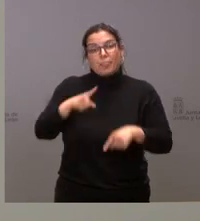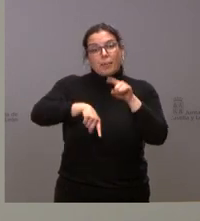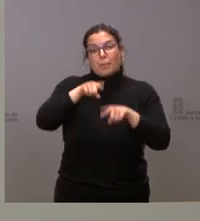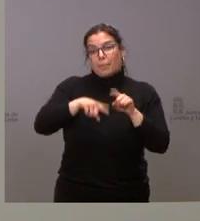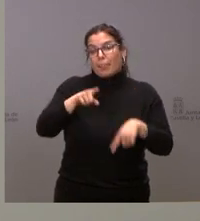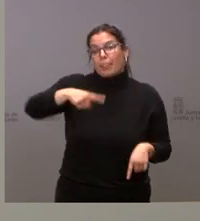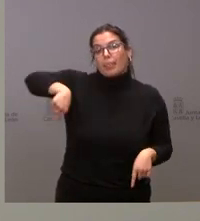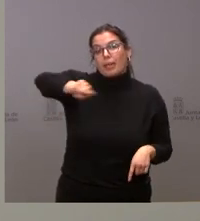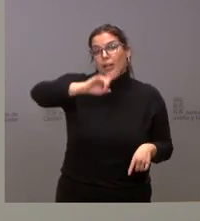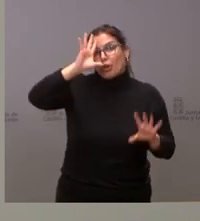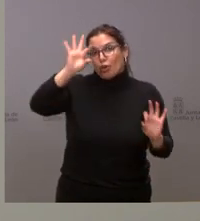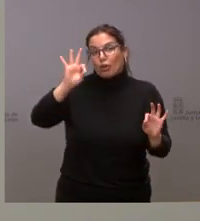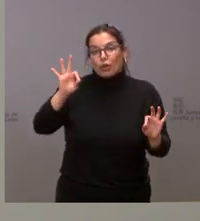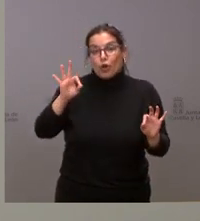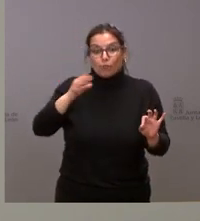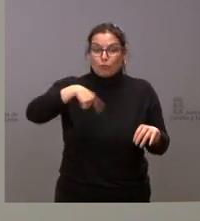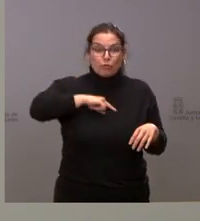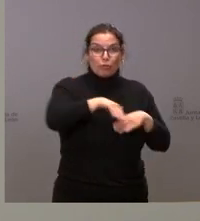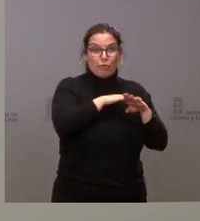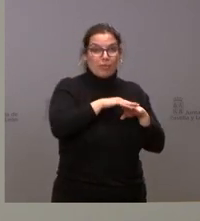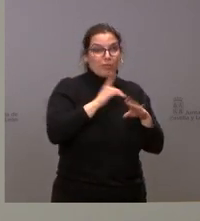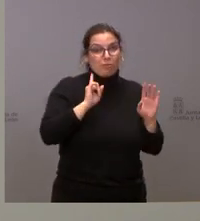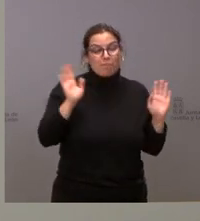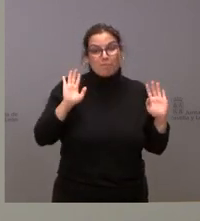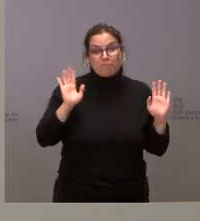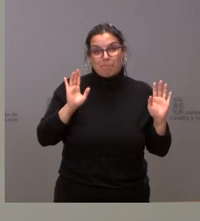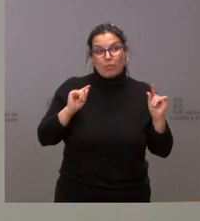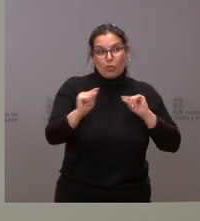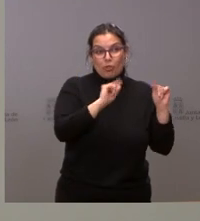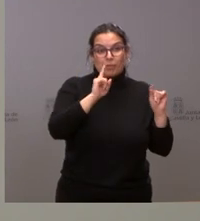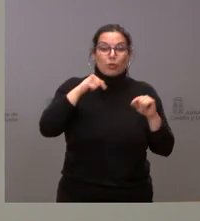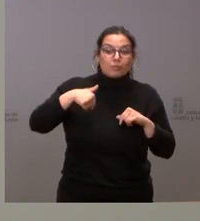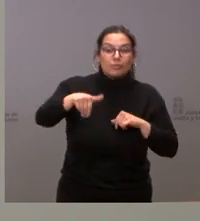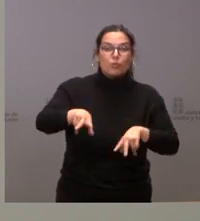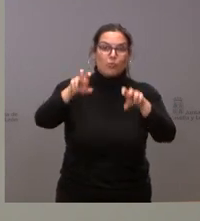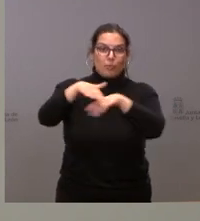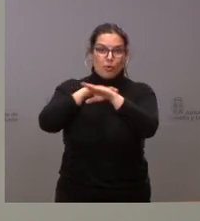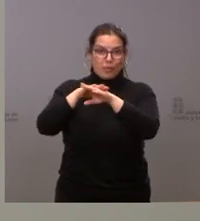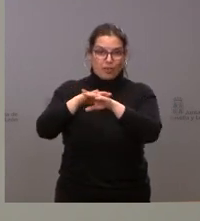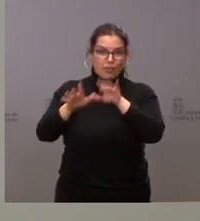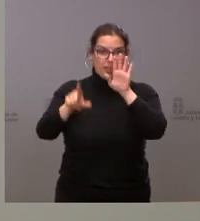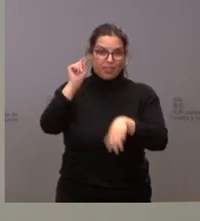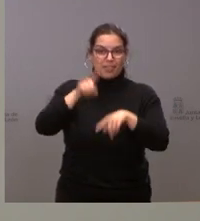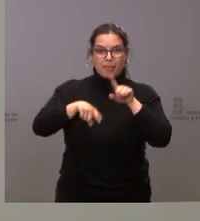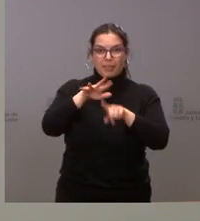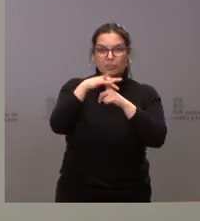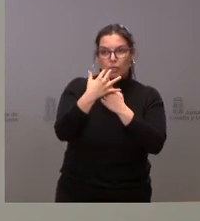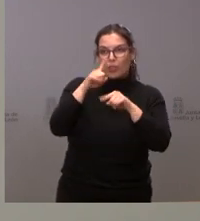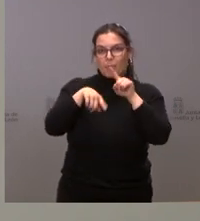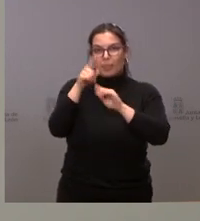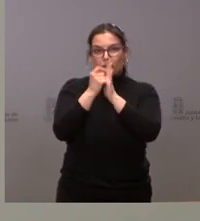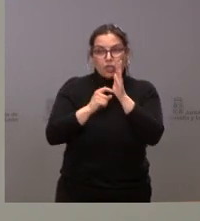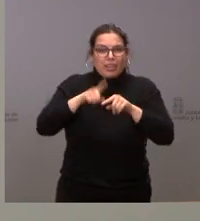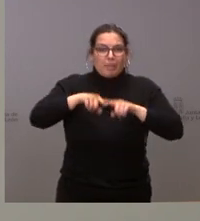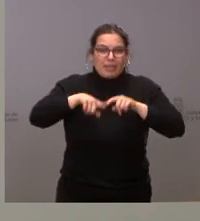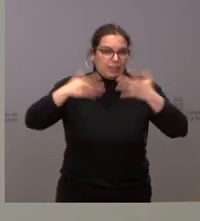que, lógicamente, este Gobierno en funciones no está debatiendo y tendrá que ser el próximo a quien lo decida en función de las circunstancias, condiciones y todos los